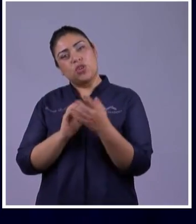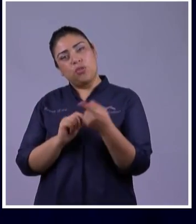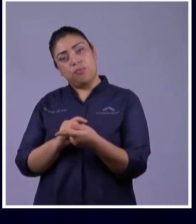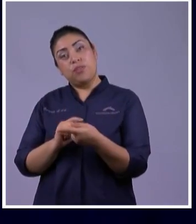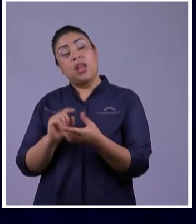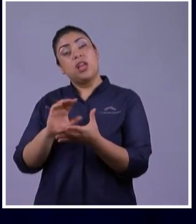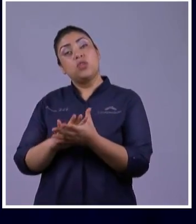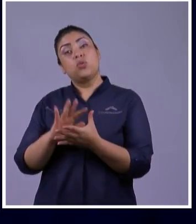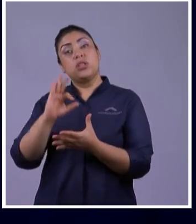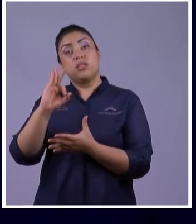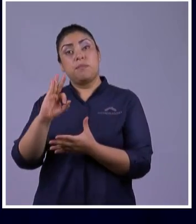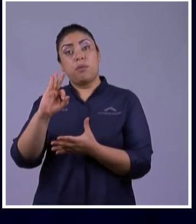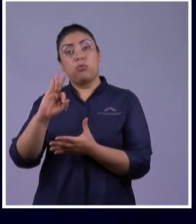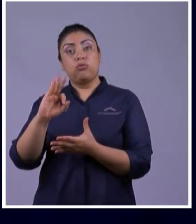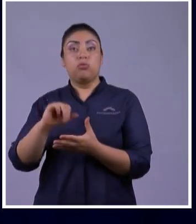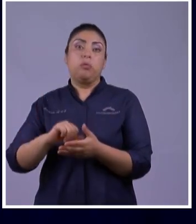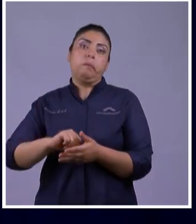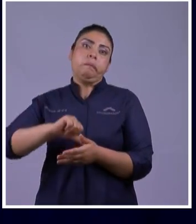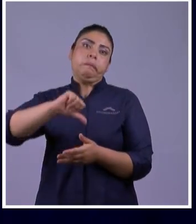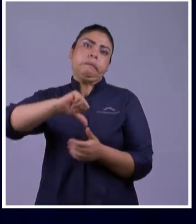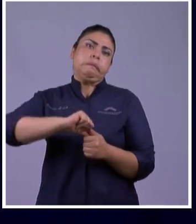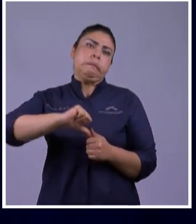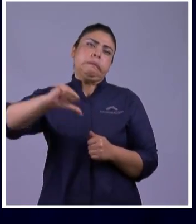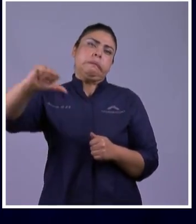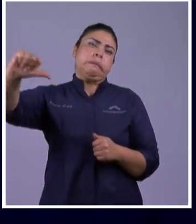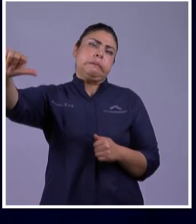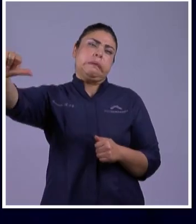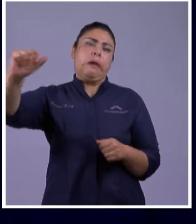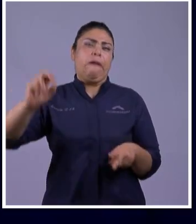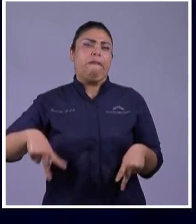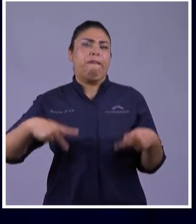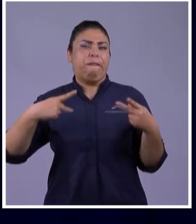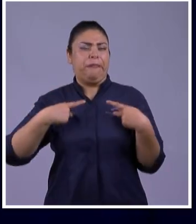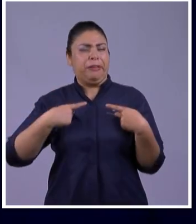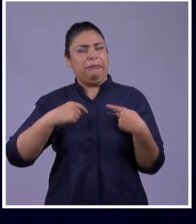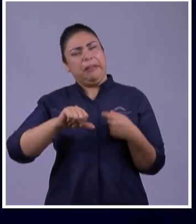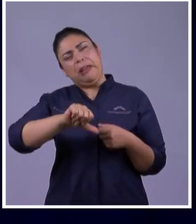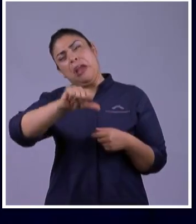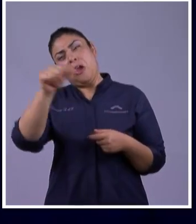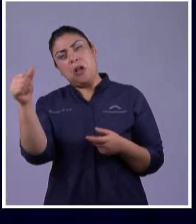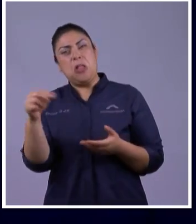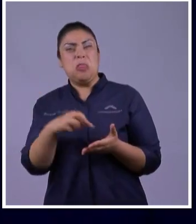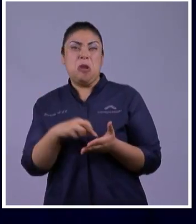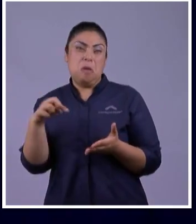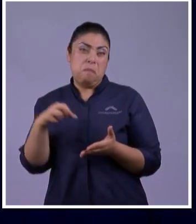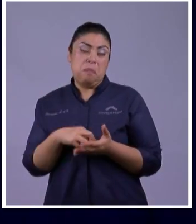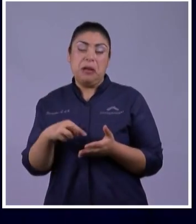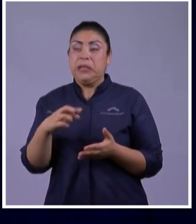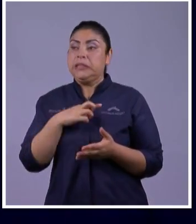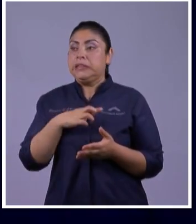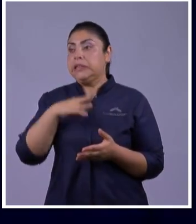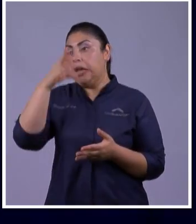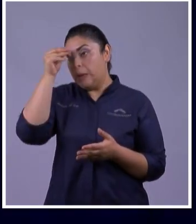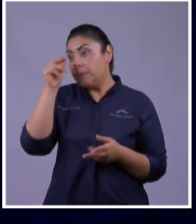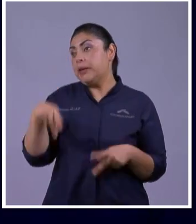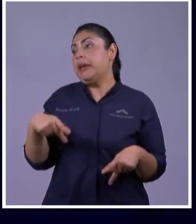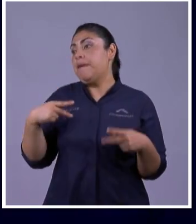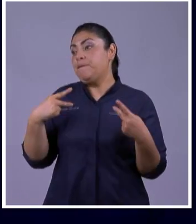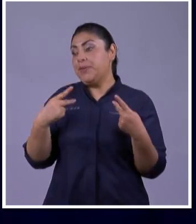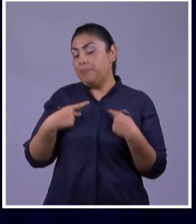que adaptarse Y aprender un nuevo idioma Adaptarse a la familia Política Los papás de Gerson Después